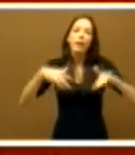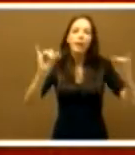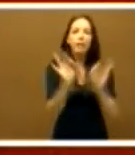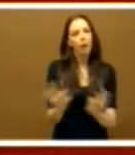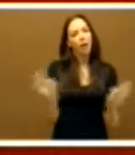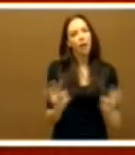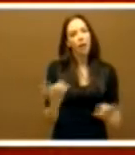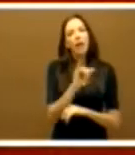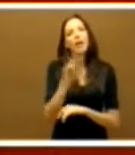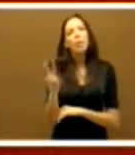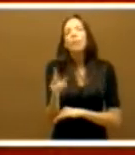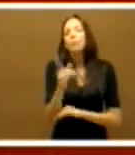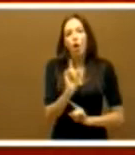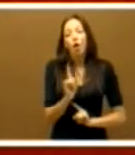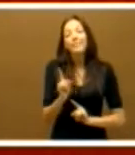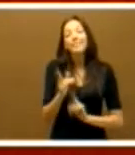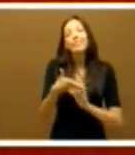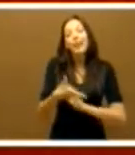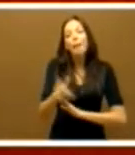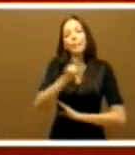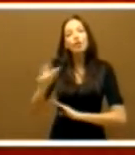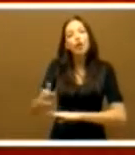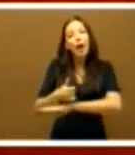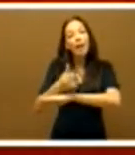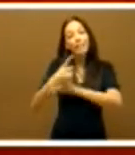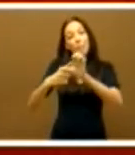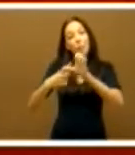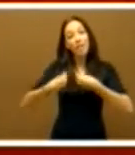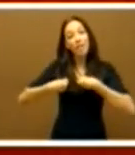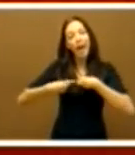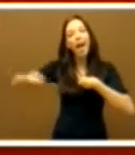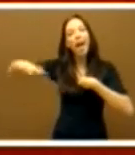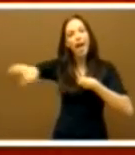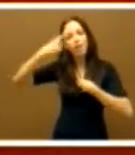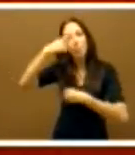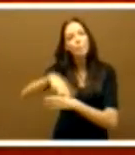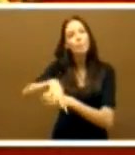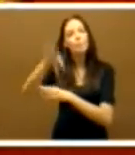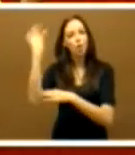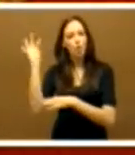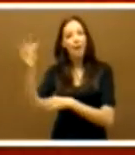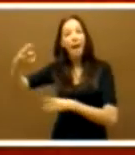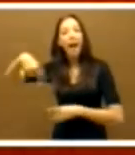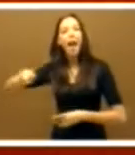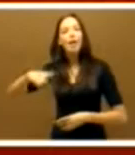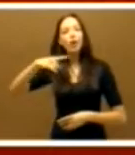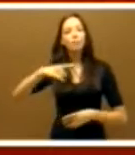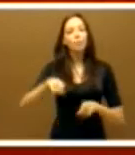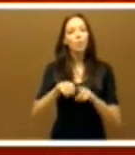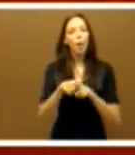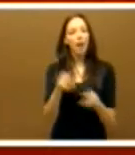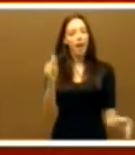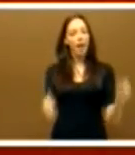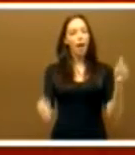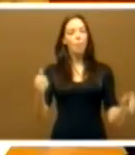a nadie. Han sido los extremeños los que han dado y los que han quitado. Han sido los extremeños los que han dibujado ese nuevo mapa y han establecido un nuevo equilibrio en la